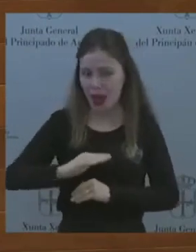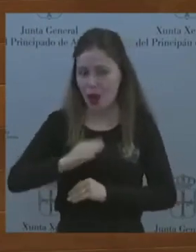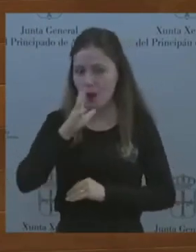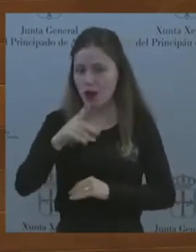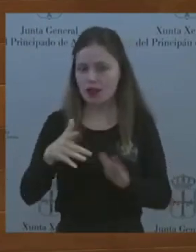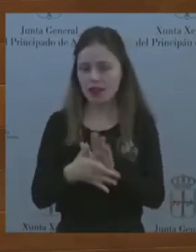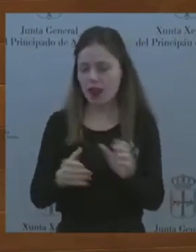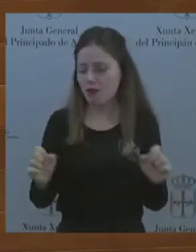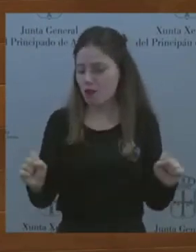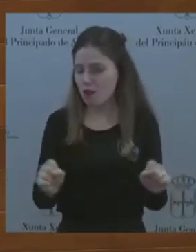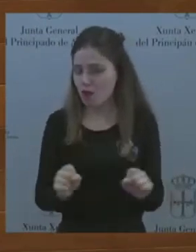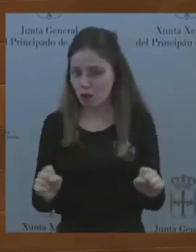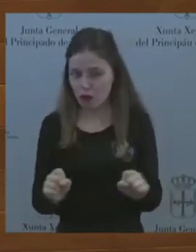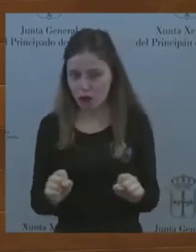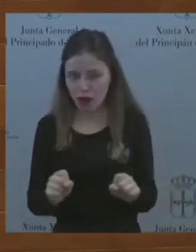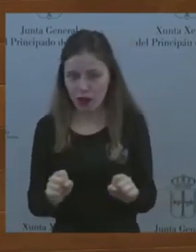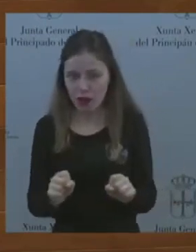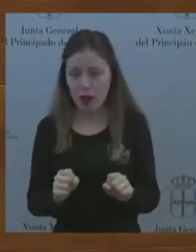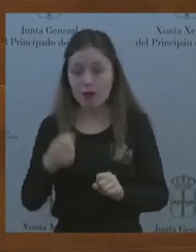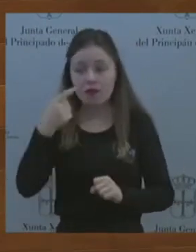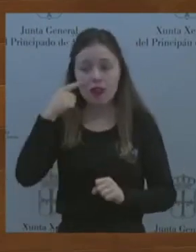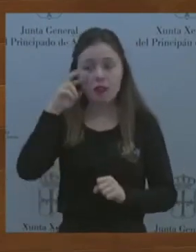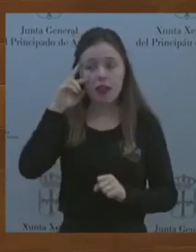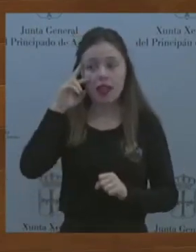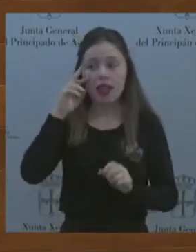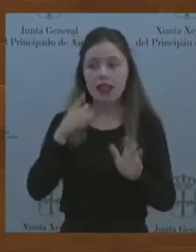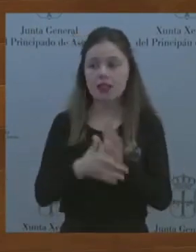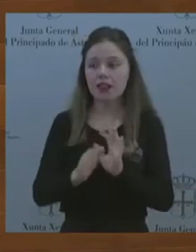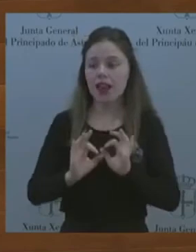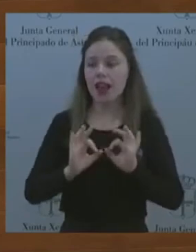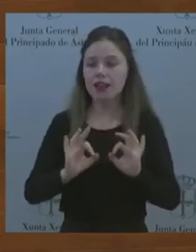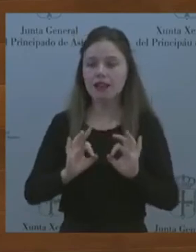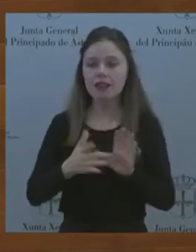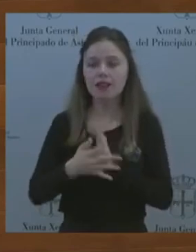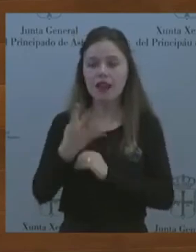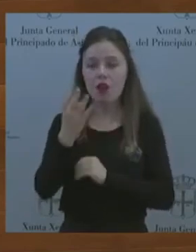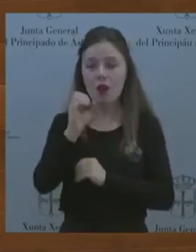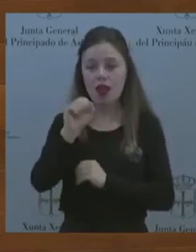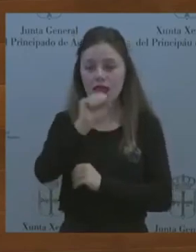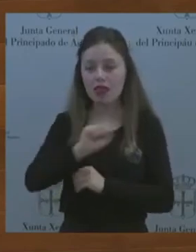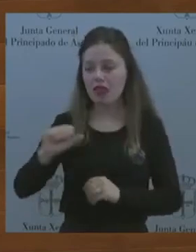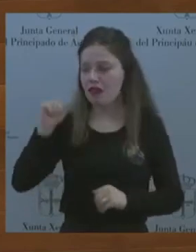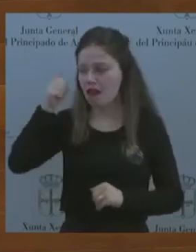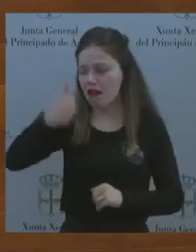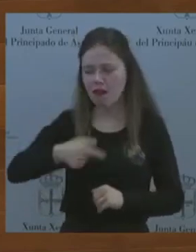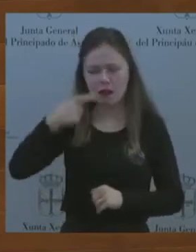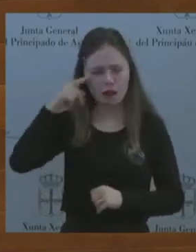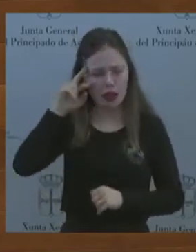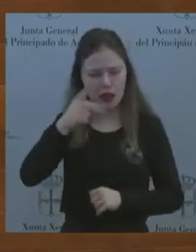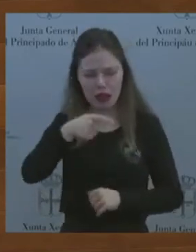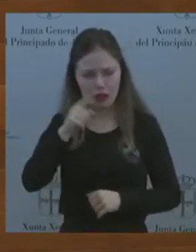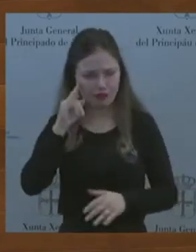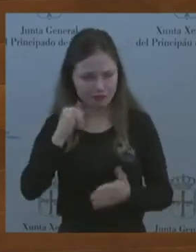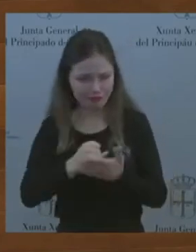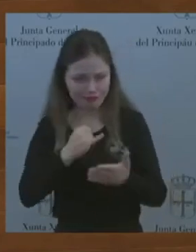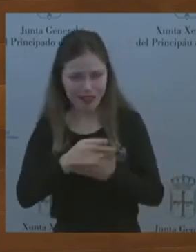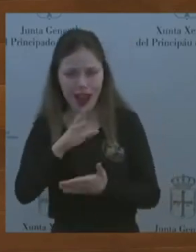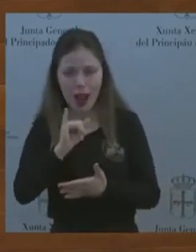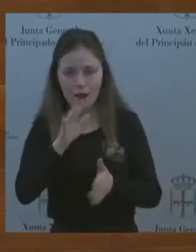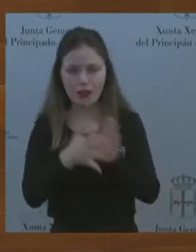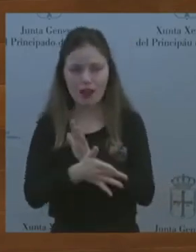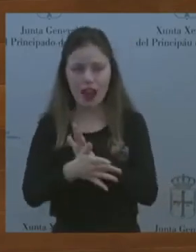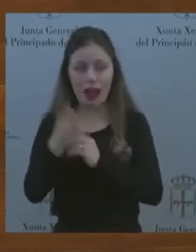experiencia, no cabe duda, después de 40 años tienen ustedes experiencia, pero es una experiencia regresiva porque el retroceso de Asturias,